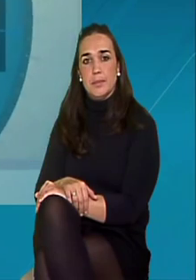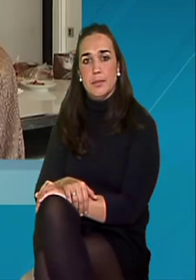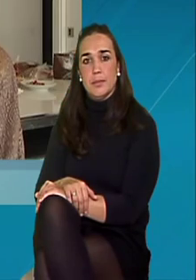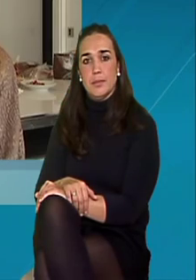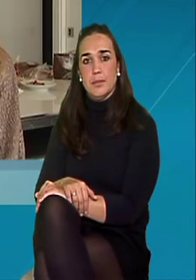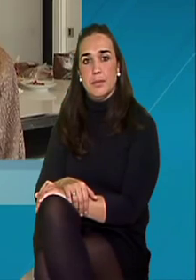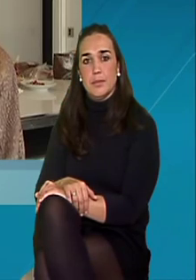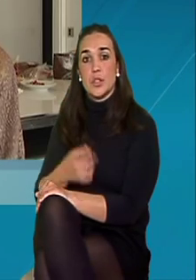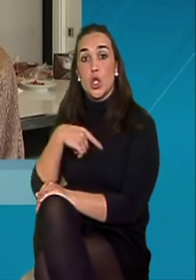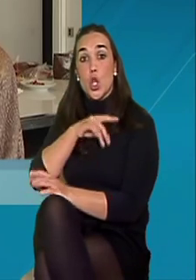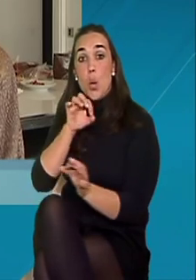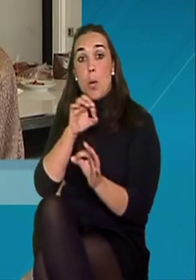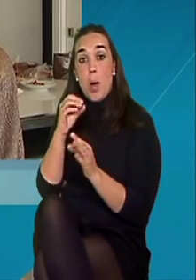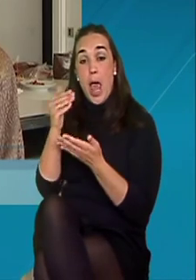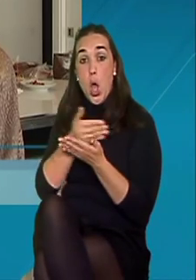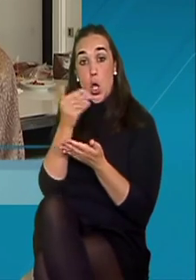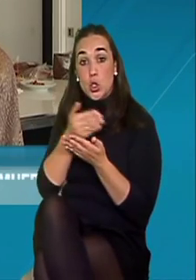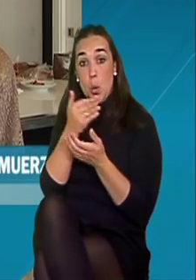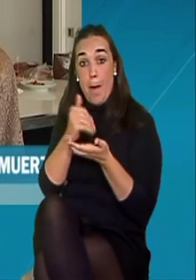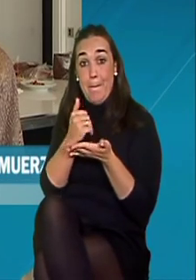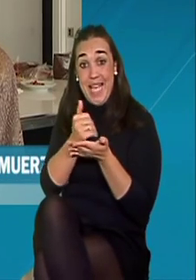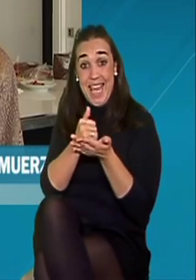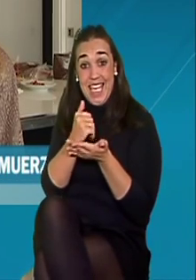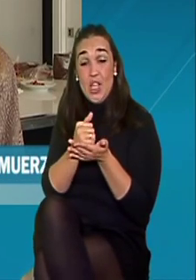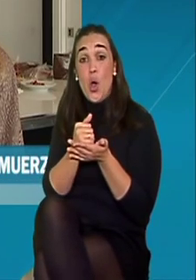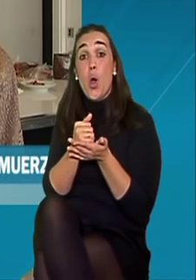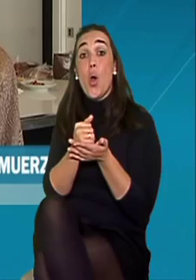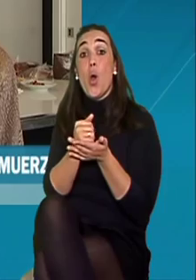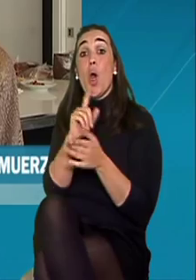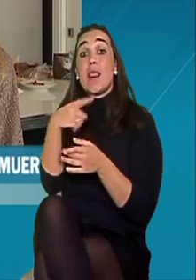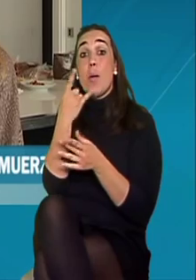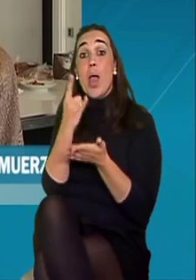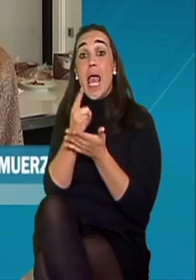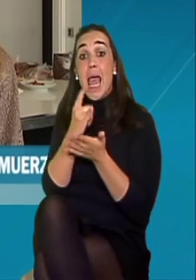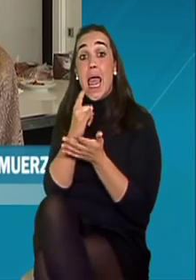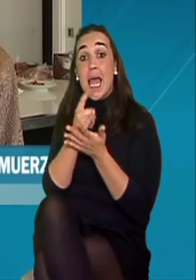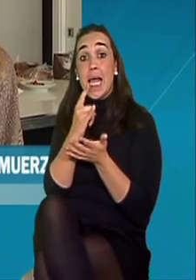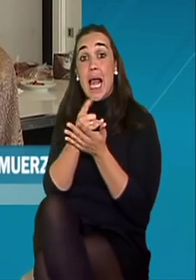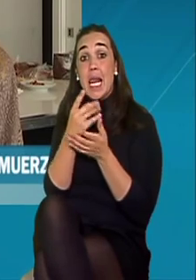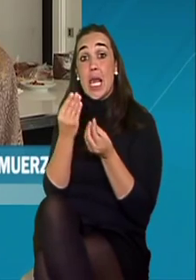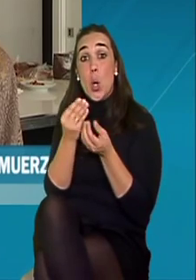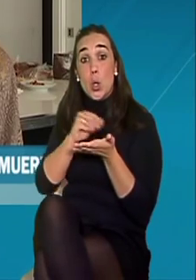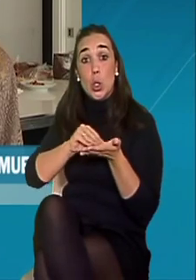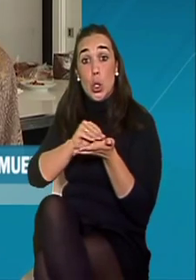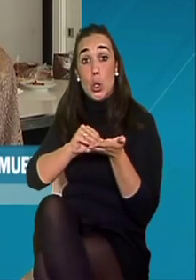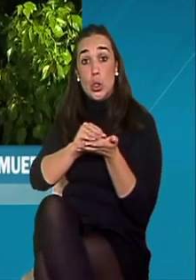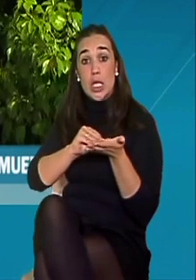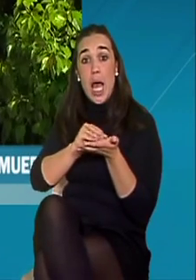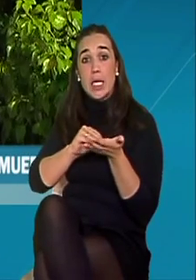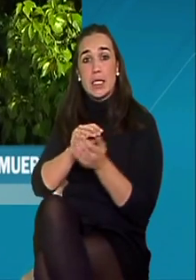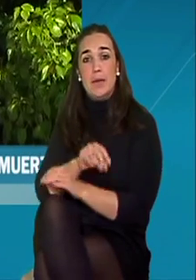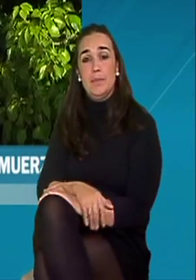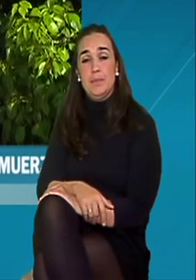Hemos preparado sopa de picadillo. Luego carne en salsa, punta de solomillo.